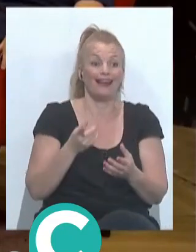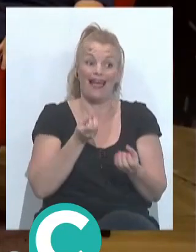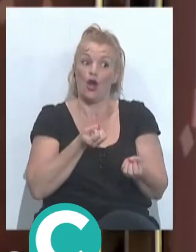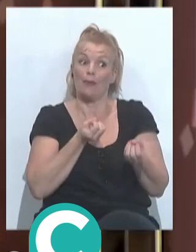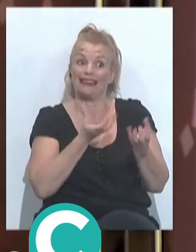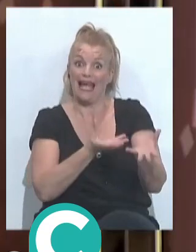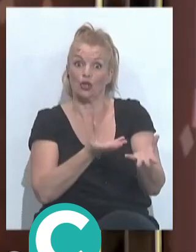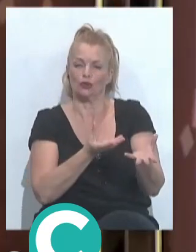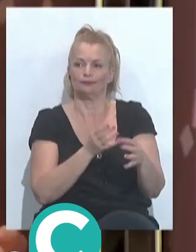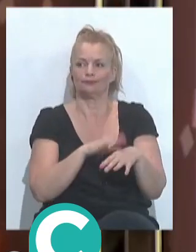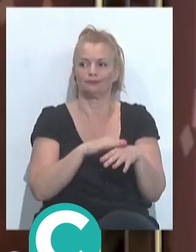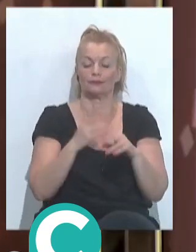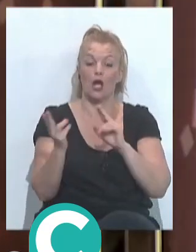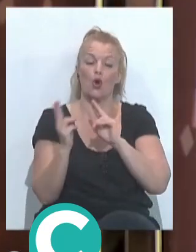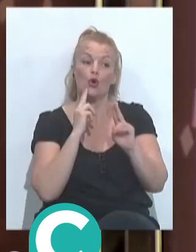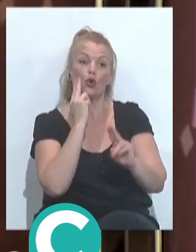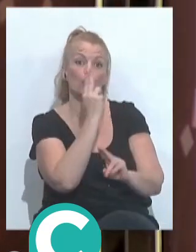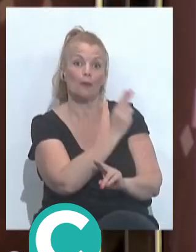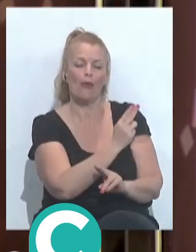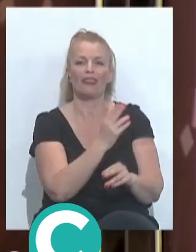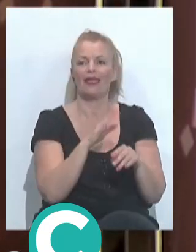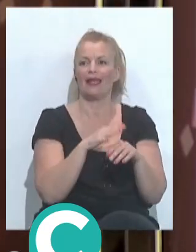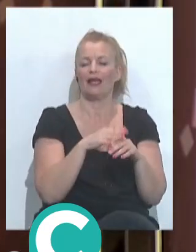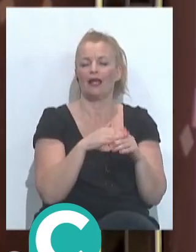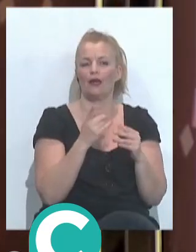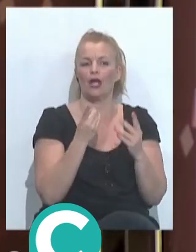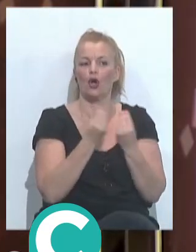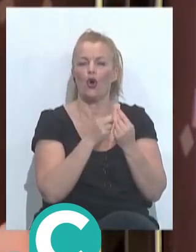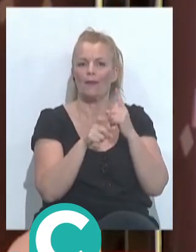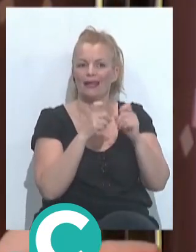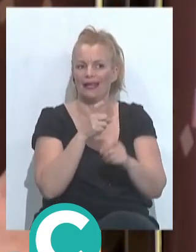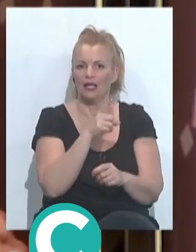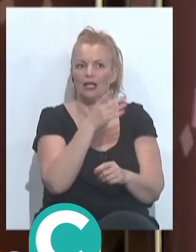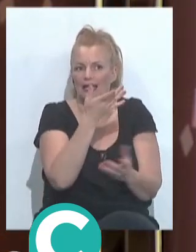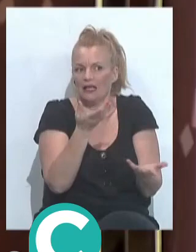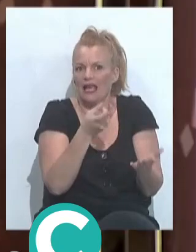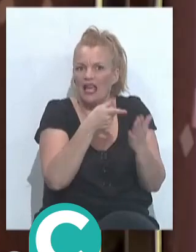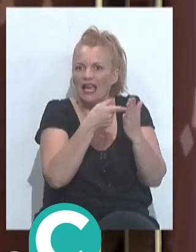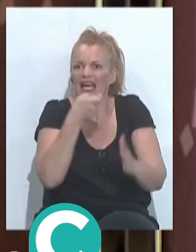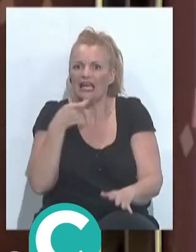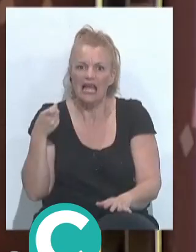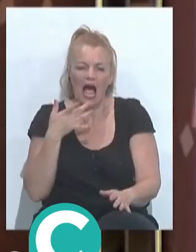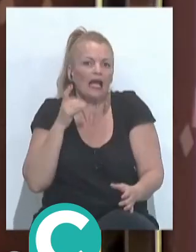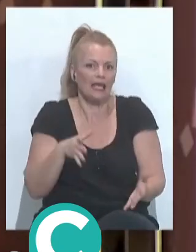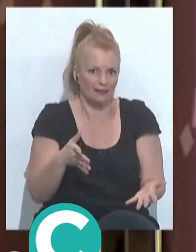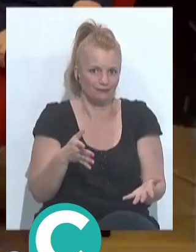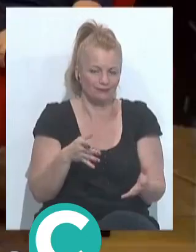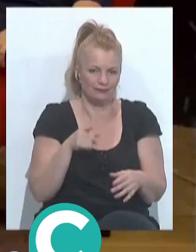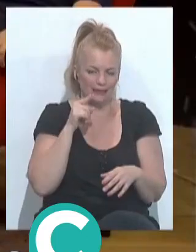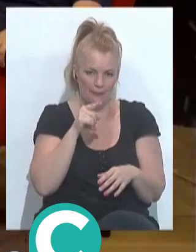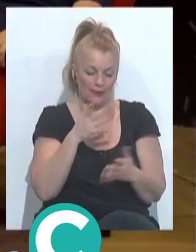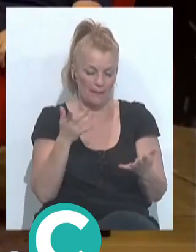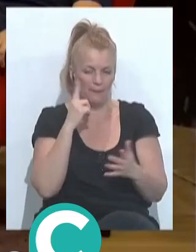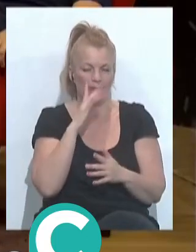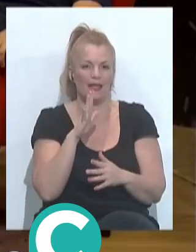comentario y entonces le responde o le contra programas con la pregunta de ya quién quitas, ¿no? Siempre es cuando dice, ay, pues ahí